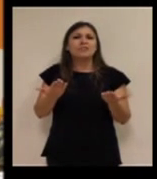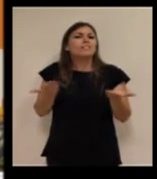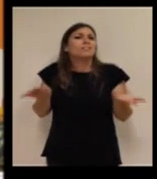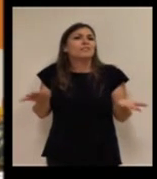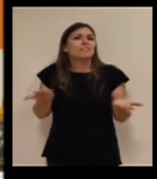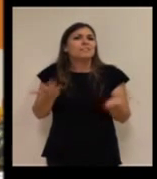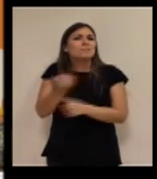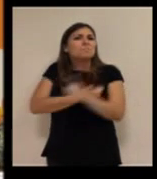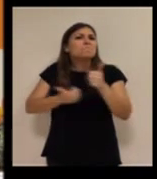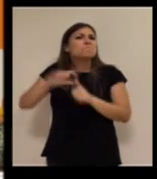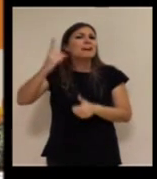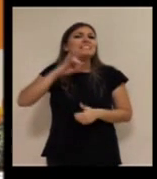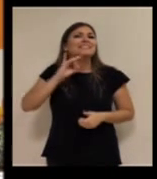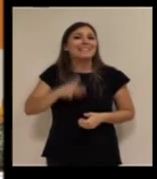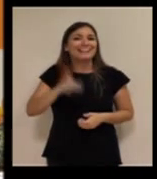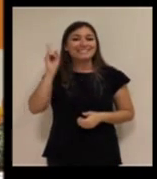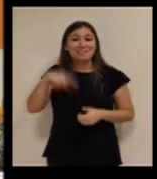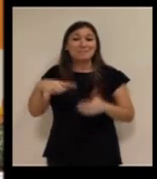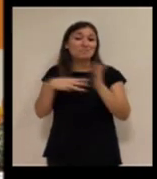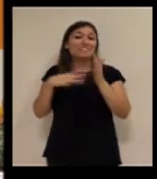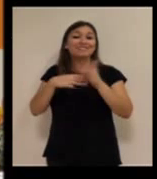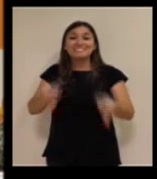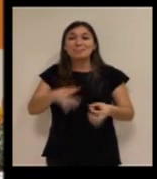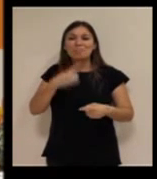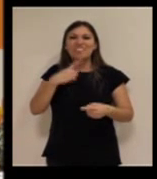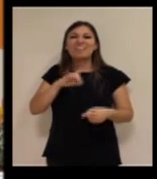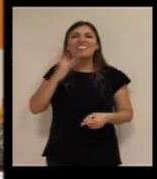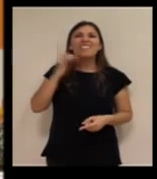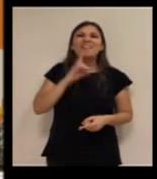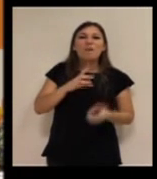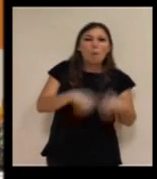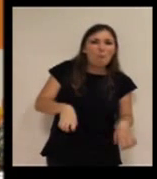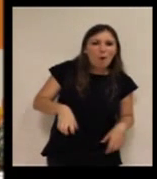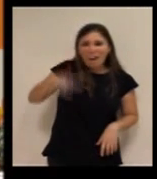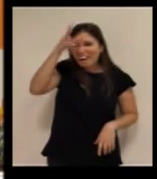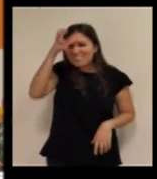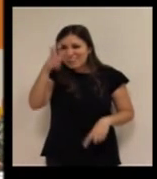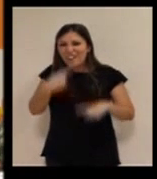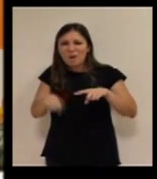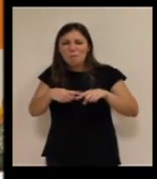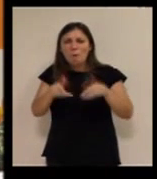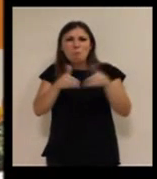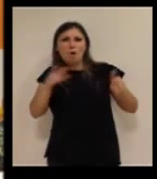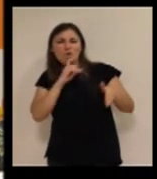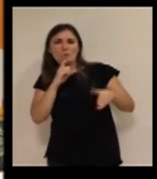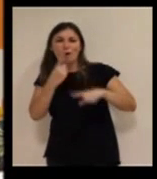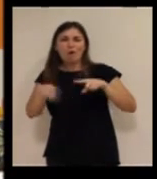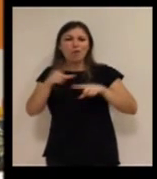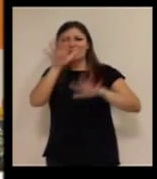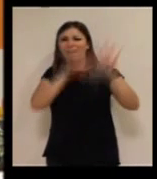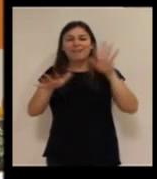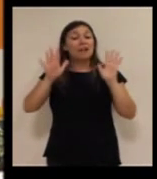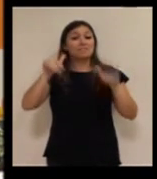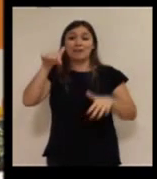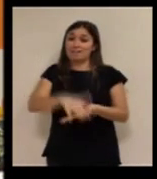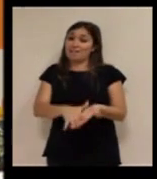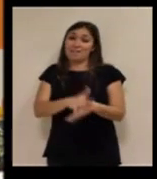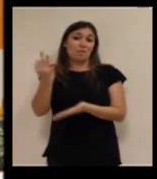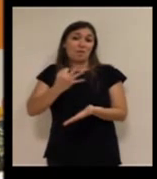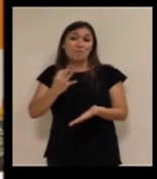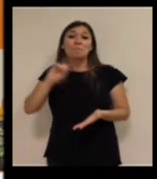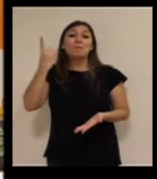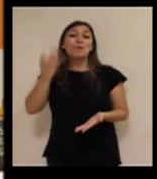¿Quién está primero? ¿Si el huevo o la gallina? ¿Y quién tiene que seguir un poco las tendencias? Y bueno, pues la teleistencia